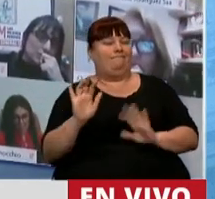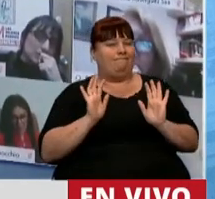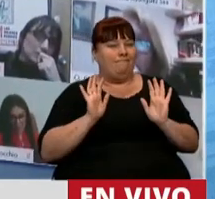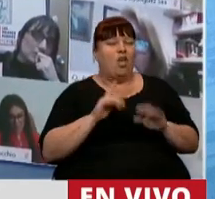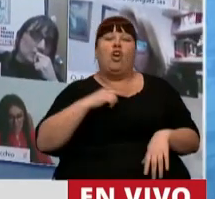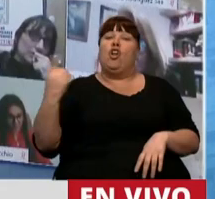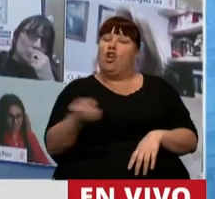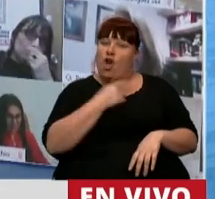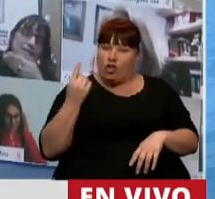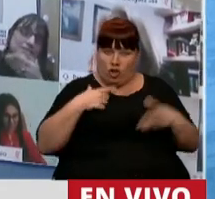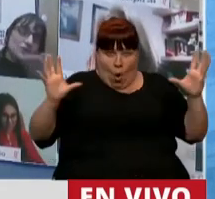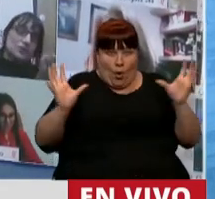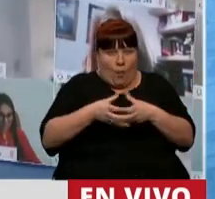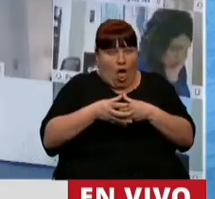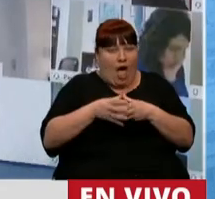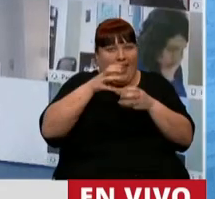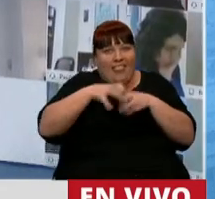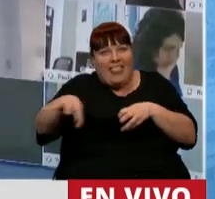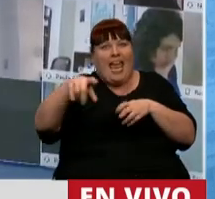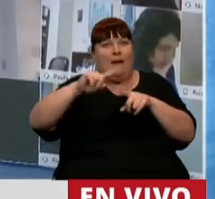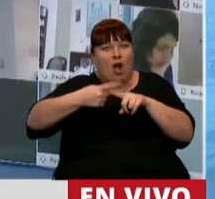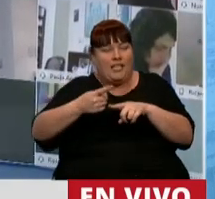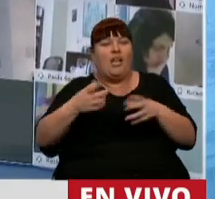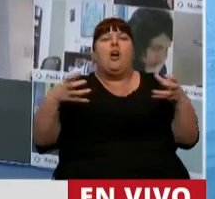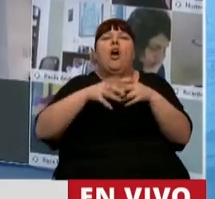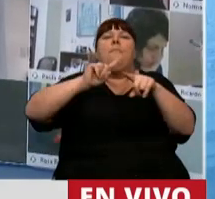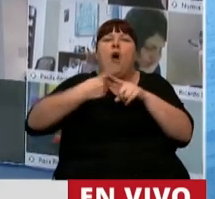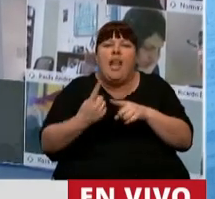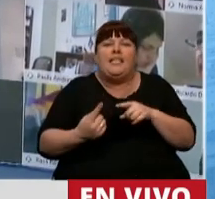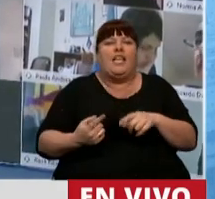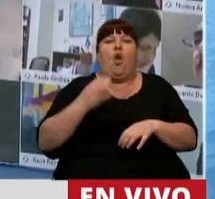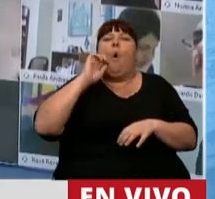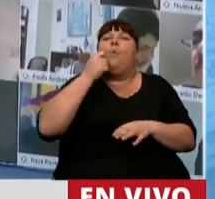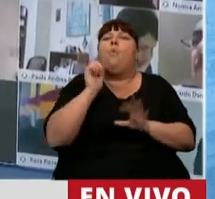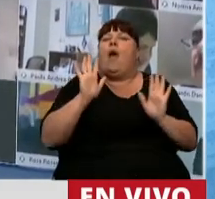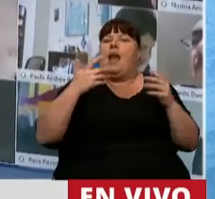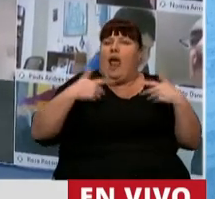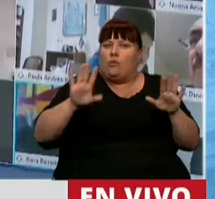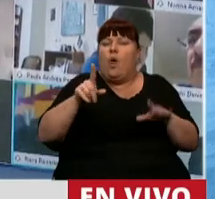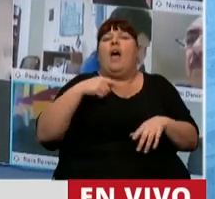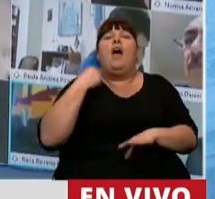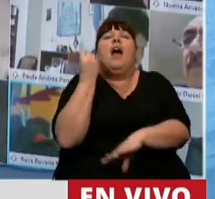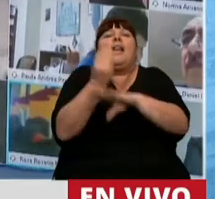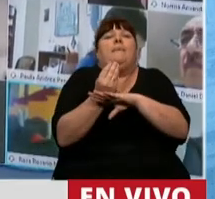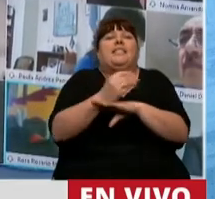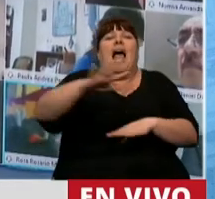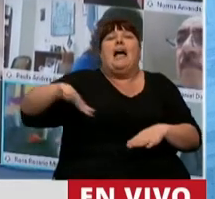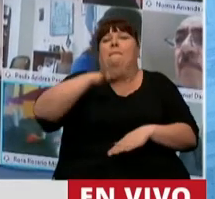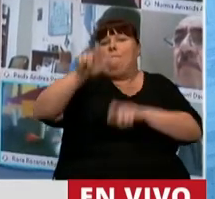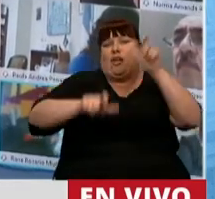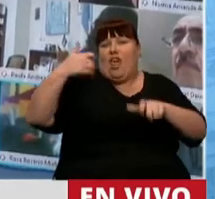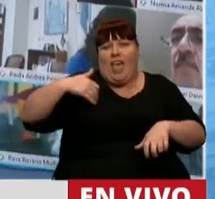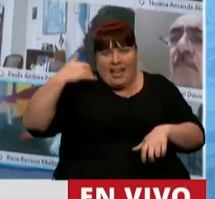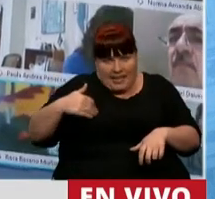Nosotros, este interbloque, compuesto de dirigentes políticos de primera naturaleza y que representan a la ciudadanía